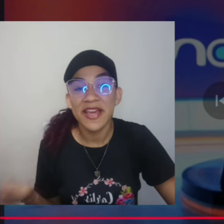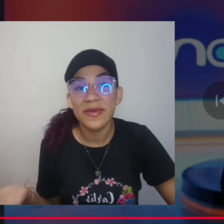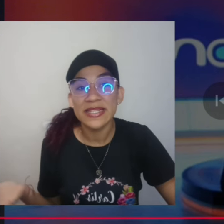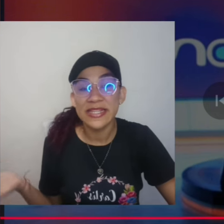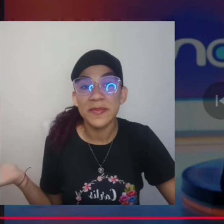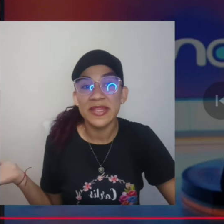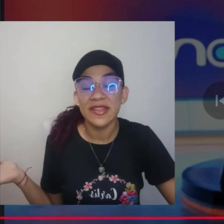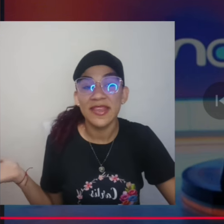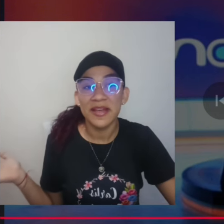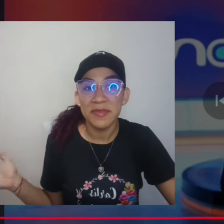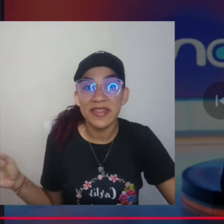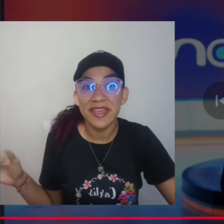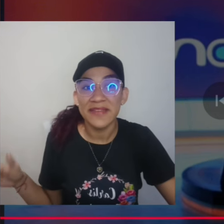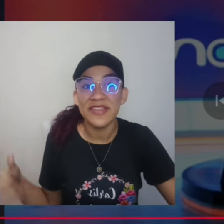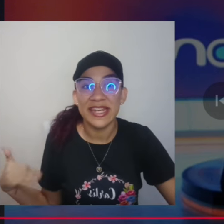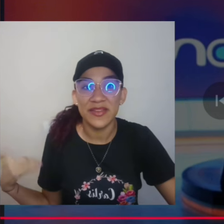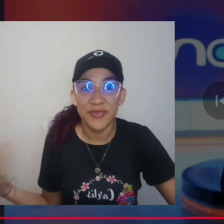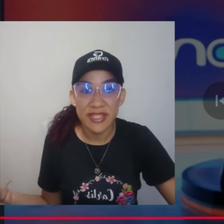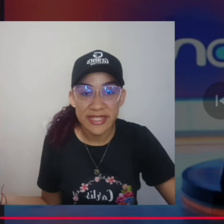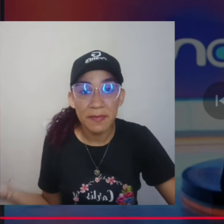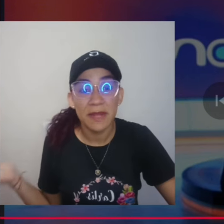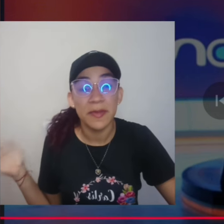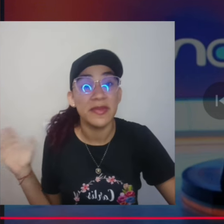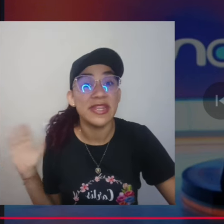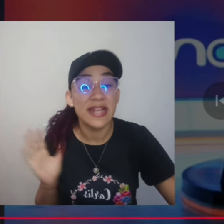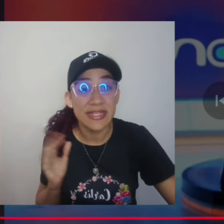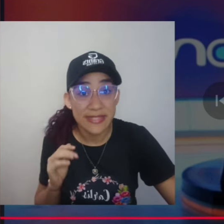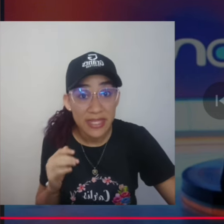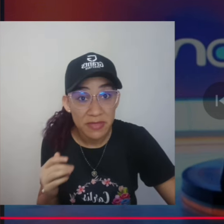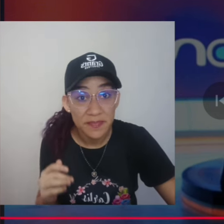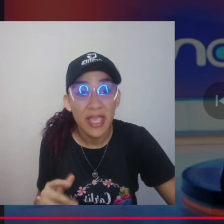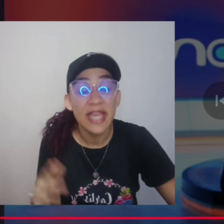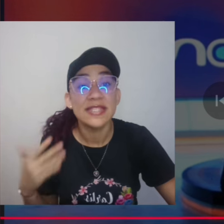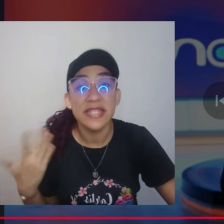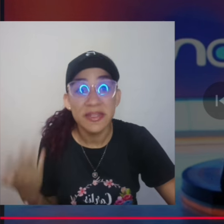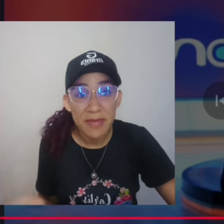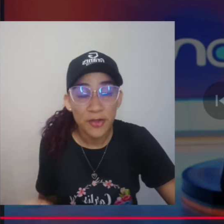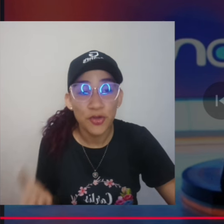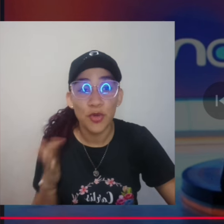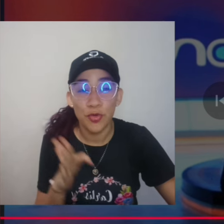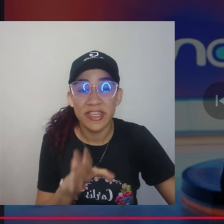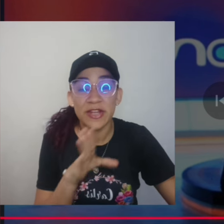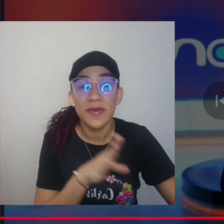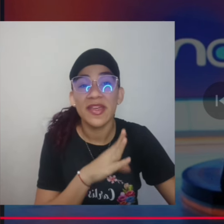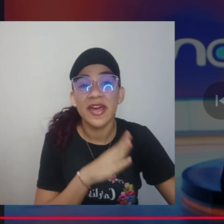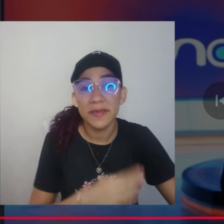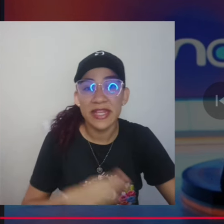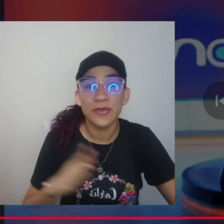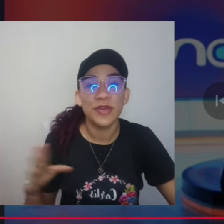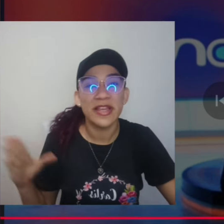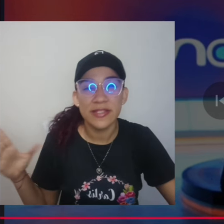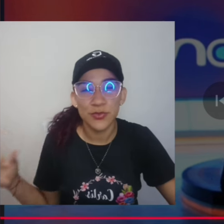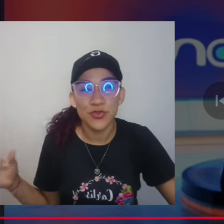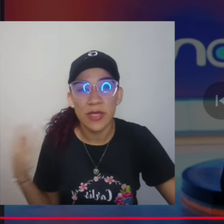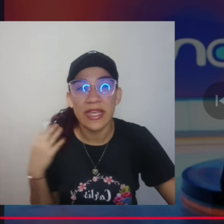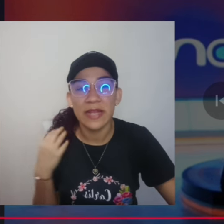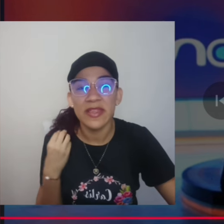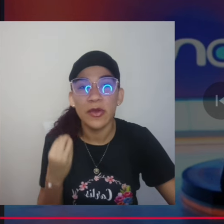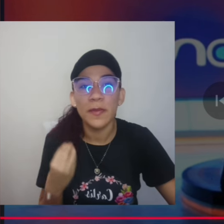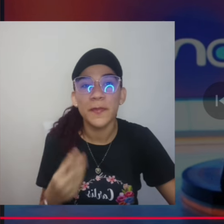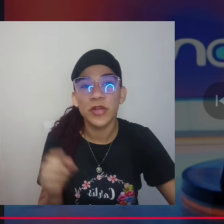que aquí ya básicamente dejan ver de qué beneficia para prevenir el Alzheimer. Sin embargo, como ella lo va a dejar ver en el